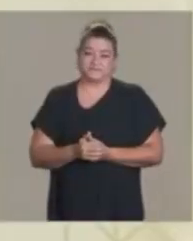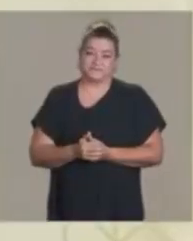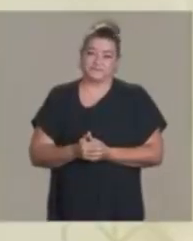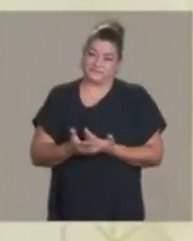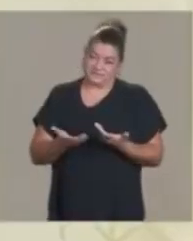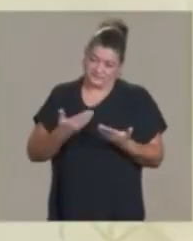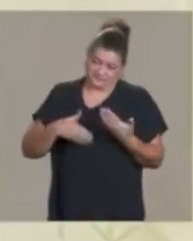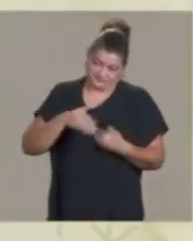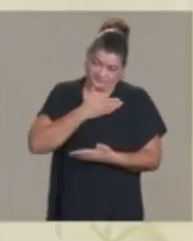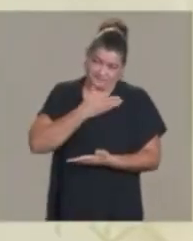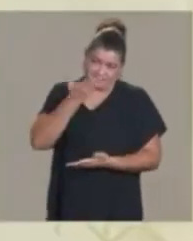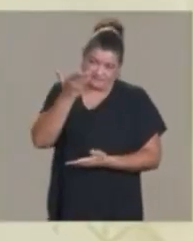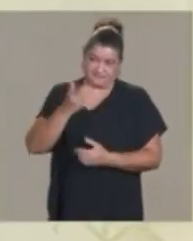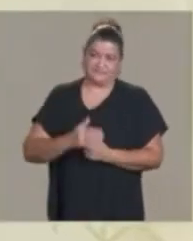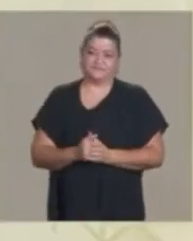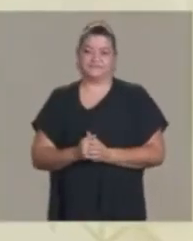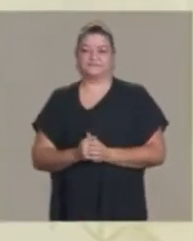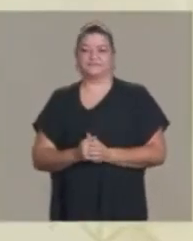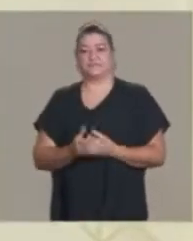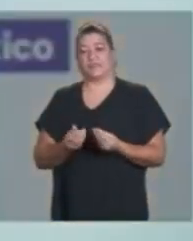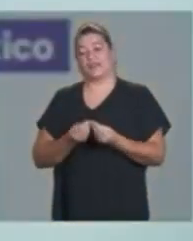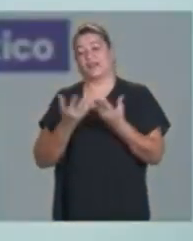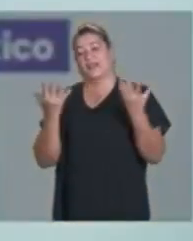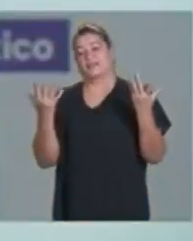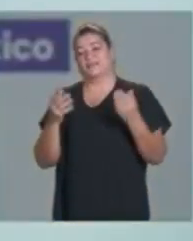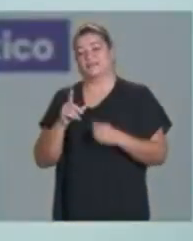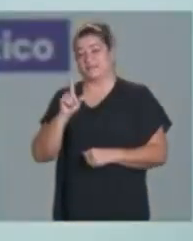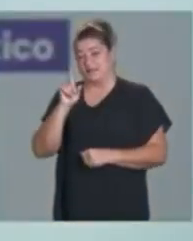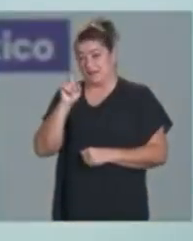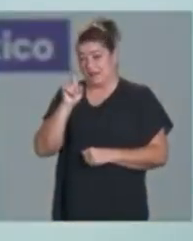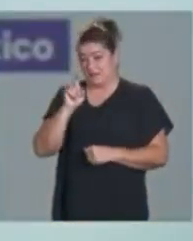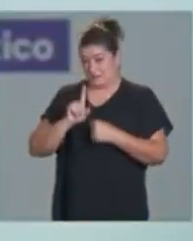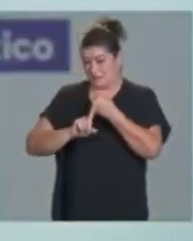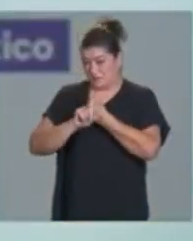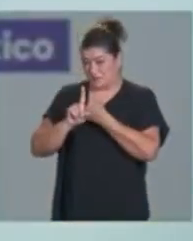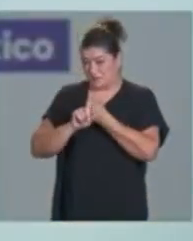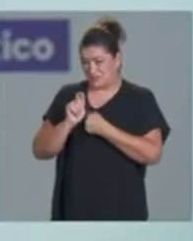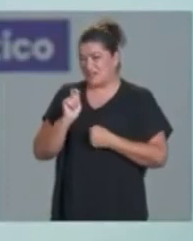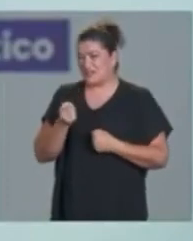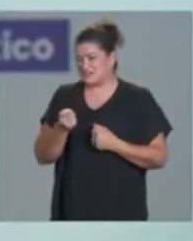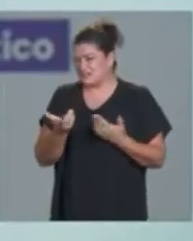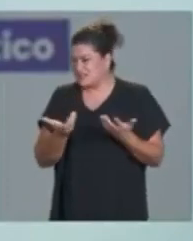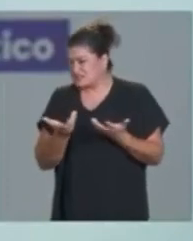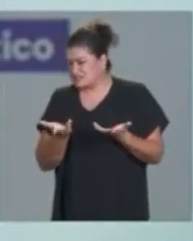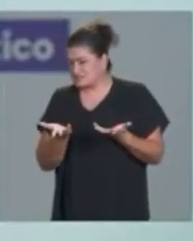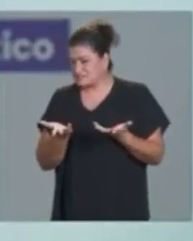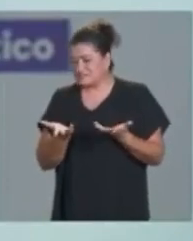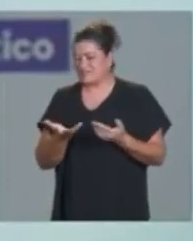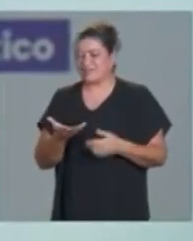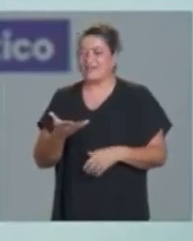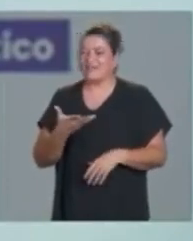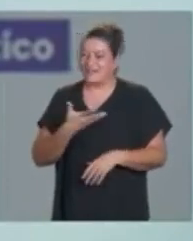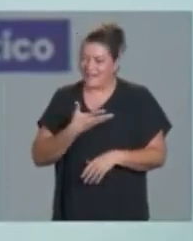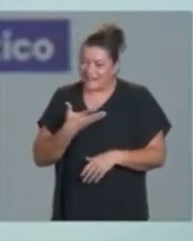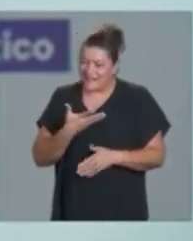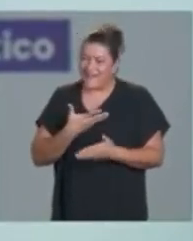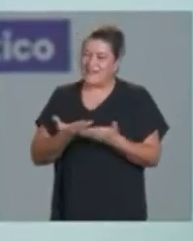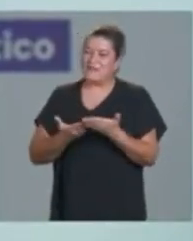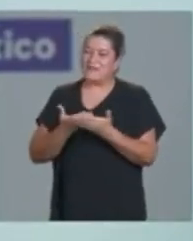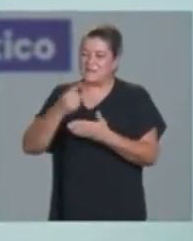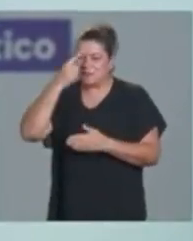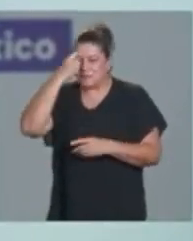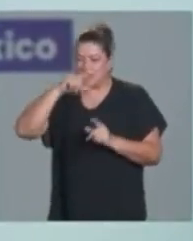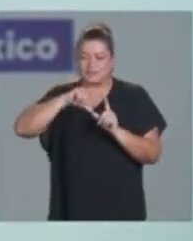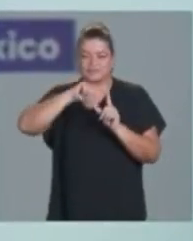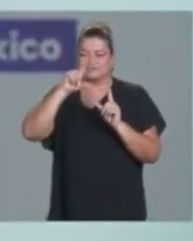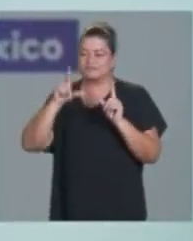Para atender el problema del agua estamos desarrollando el Plan Nacional Hídrico, que consta de tres acciones fundamentales. La primera